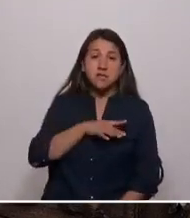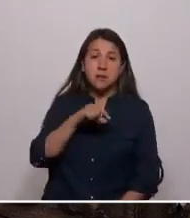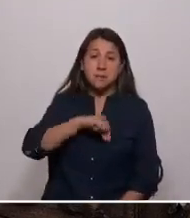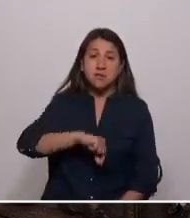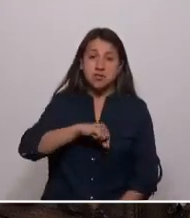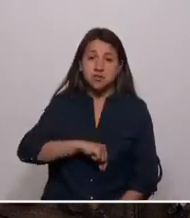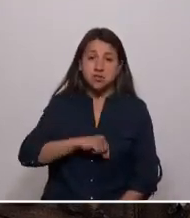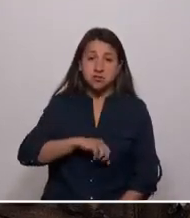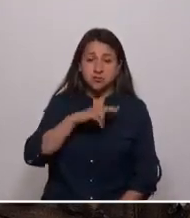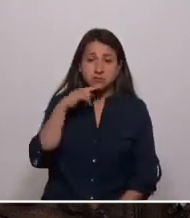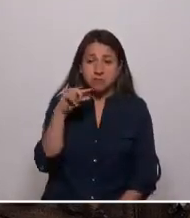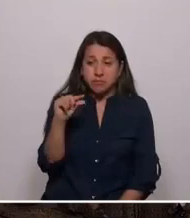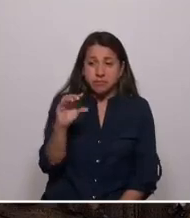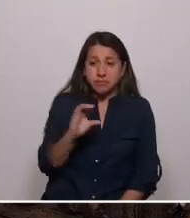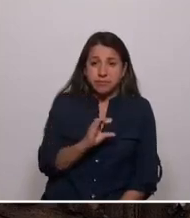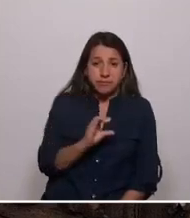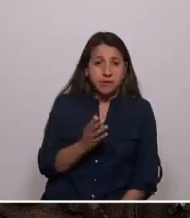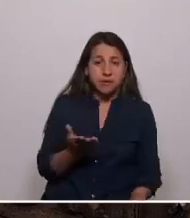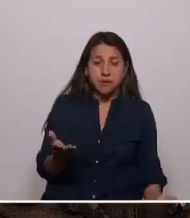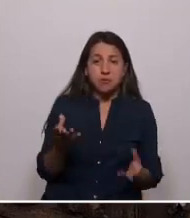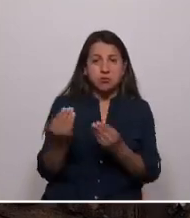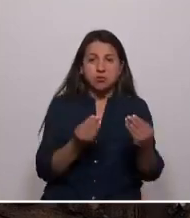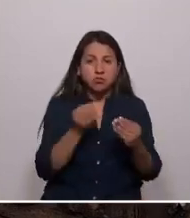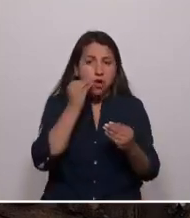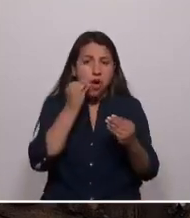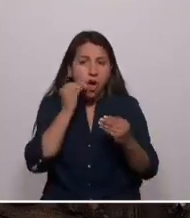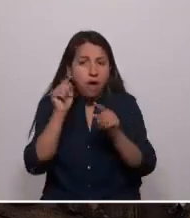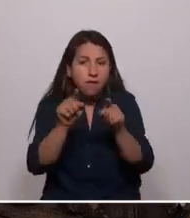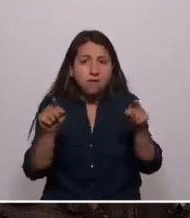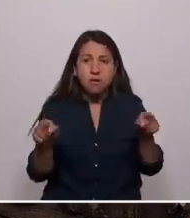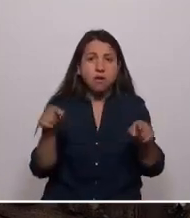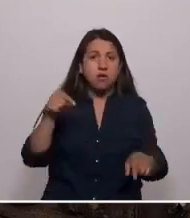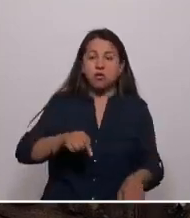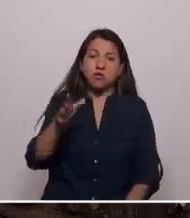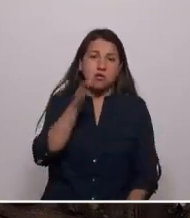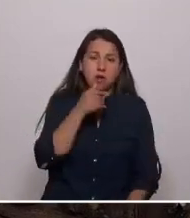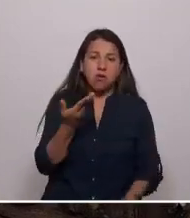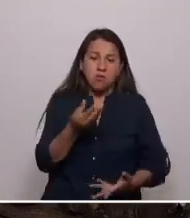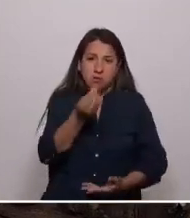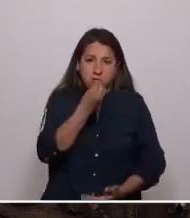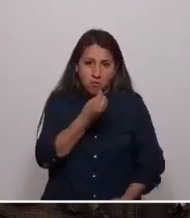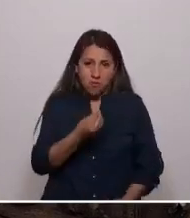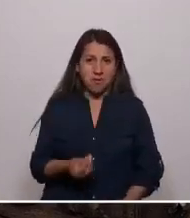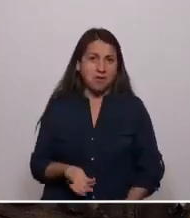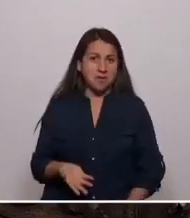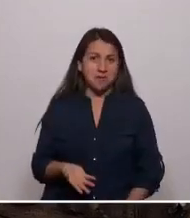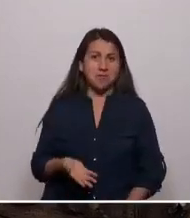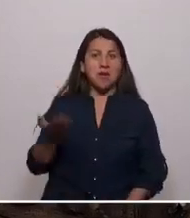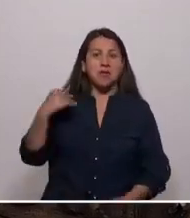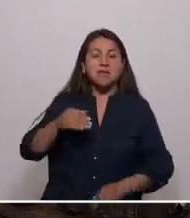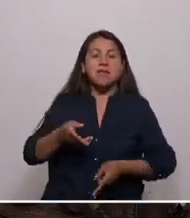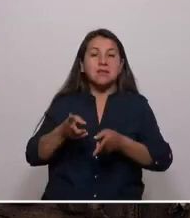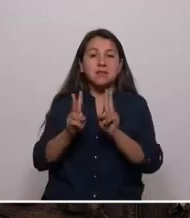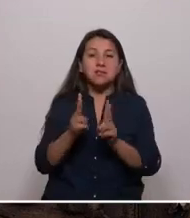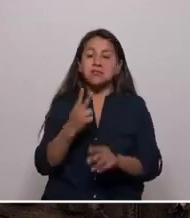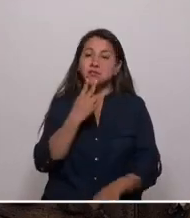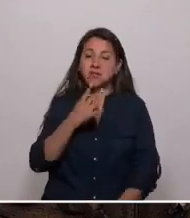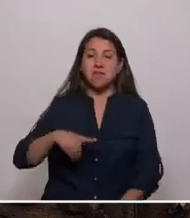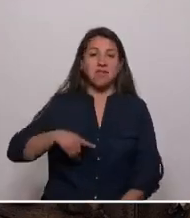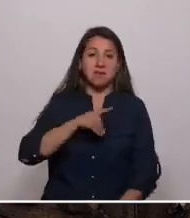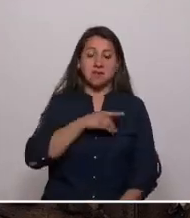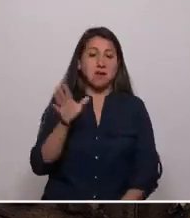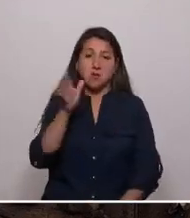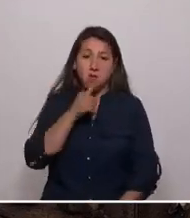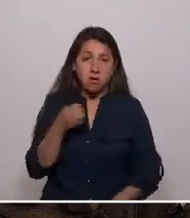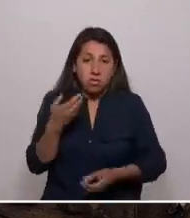indigna e inhumana, al igual que muchos abuelos y abuelas que hoy no tienen ni para comer, que fueron privados del derecho a la vida digna. Hace un